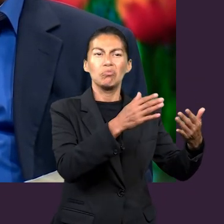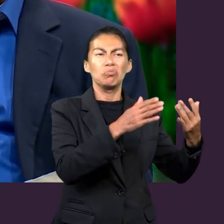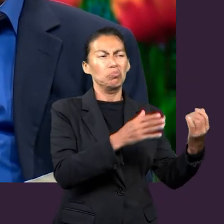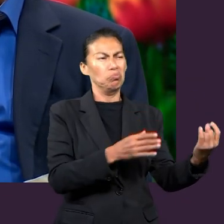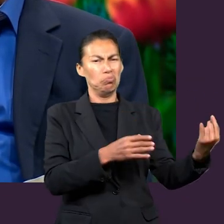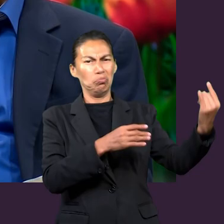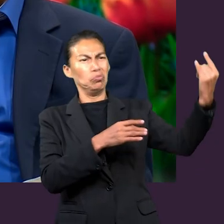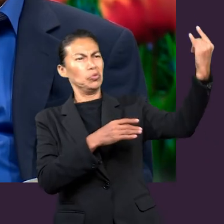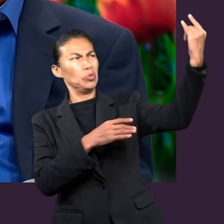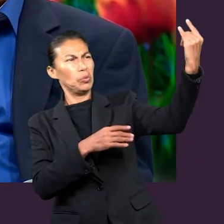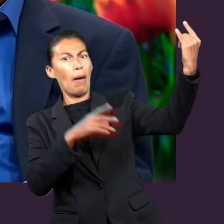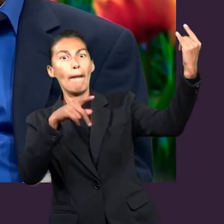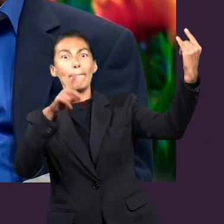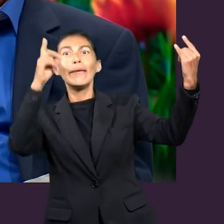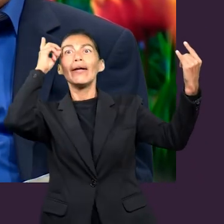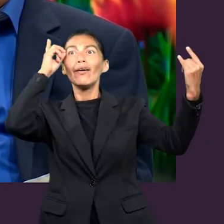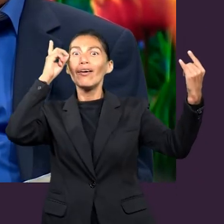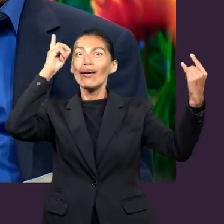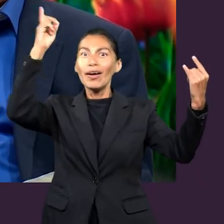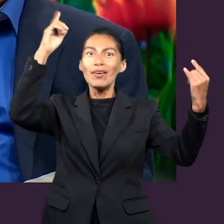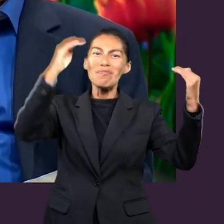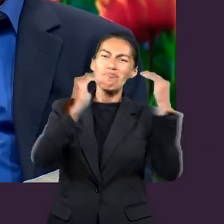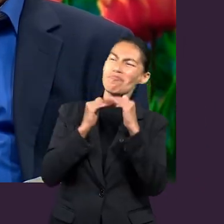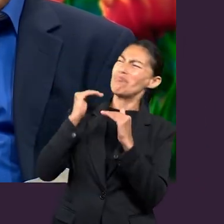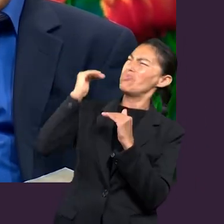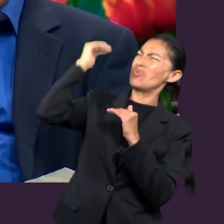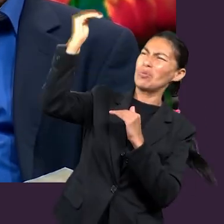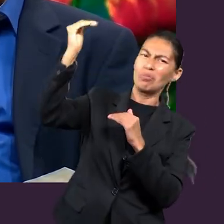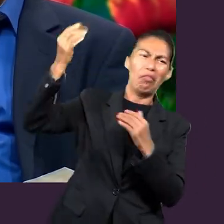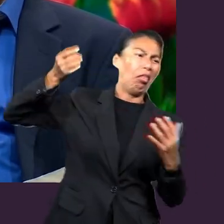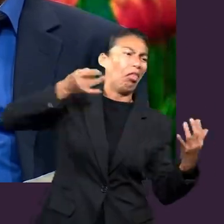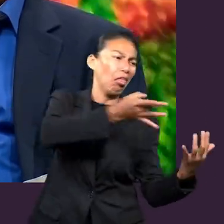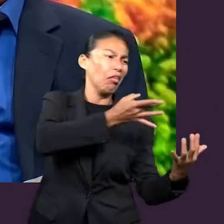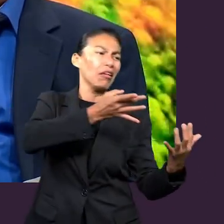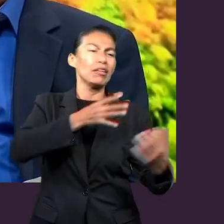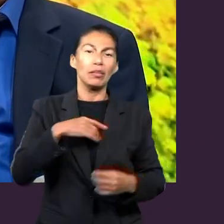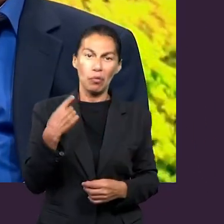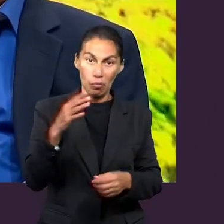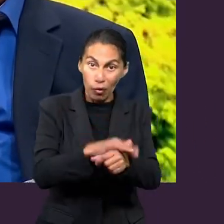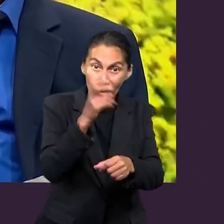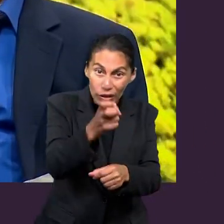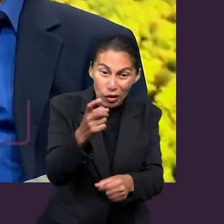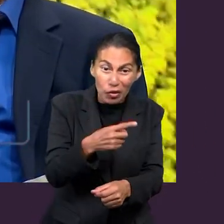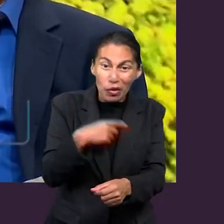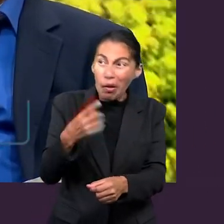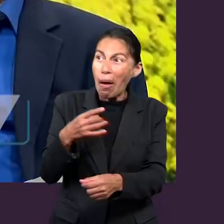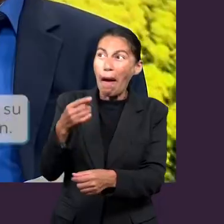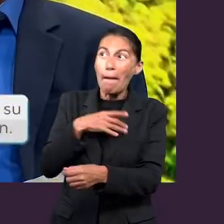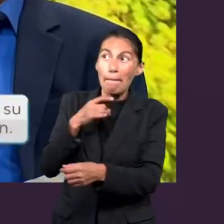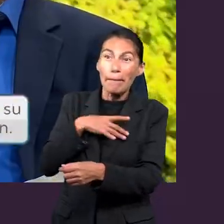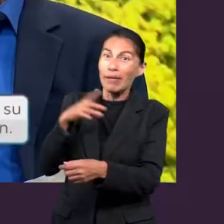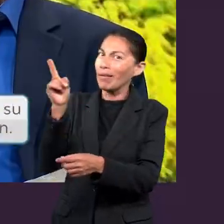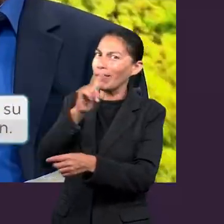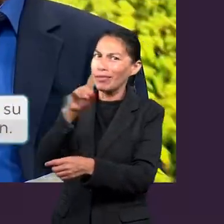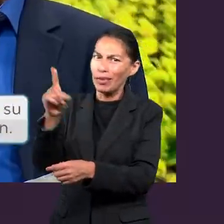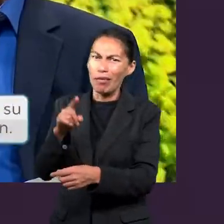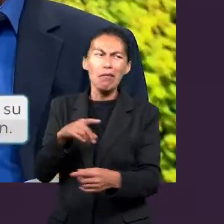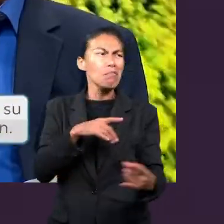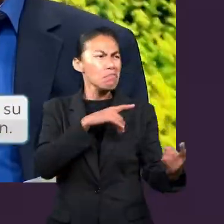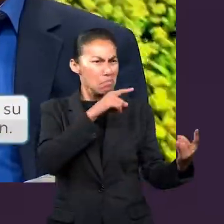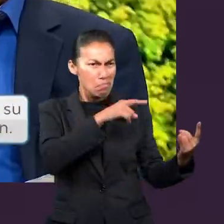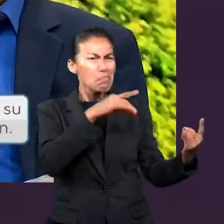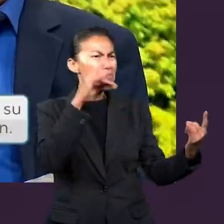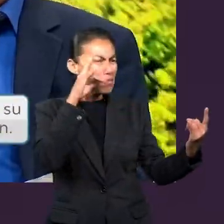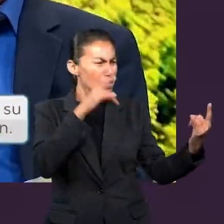subyugados al poder de Cristo Jesús. Por eso es que no debemos tenerle miedo. No importa cuán poderosas puedan